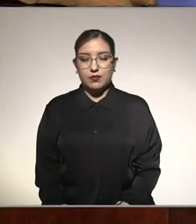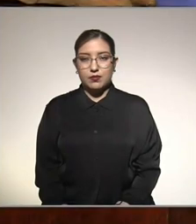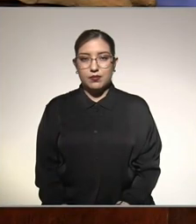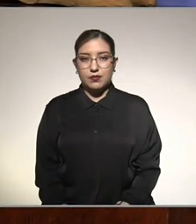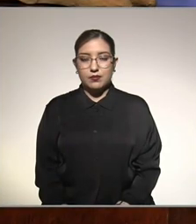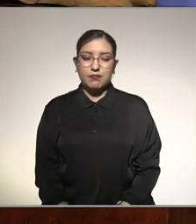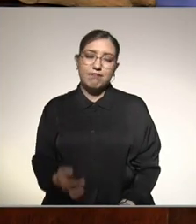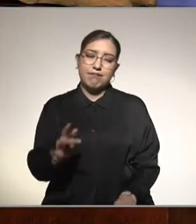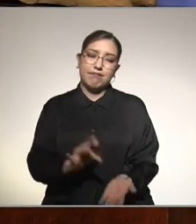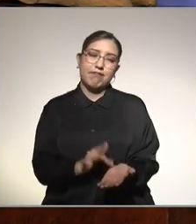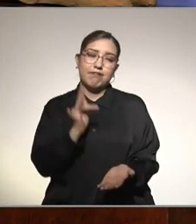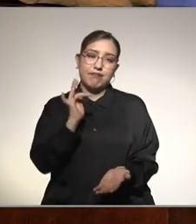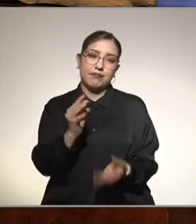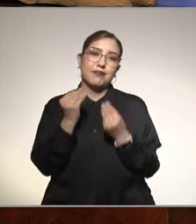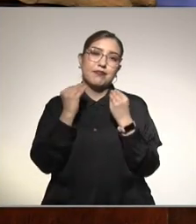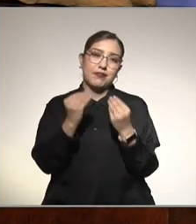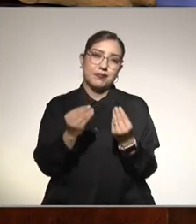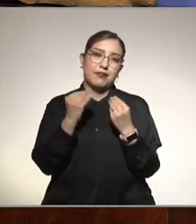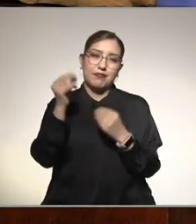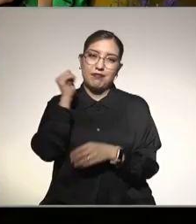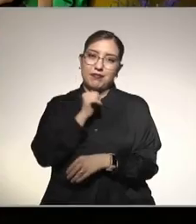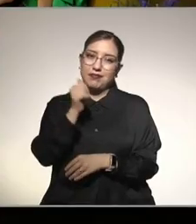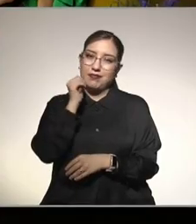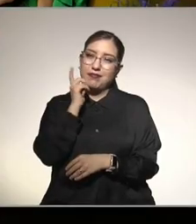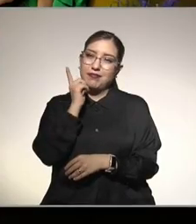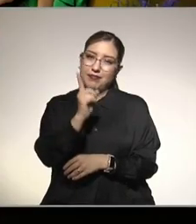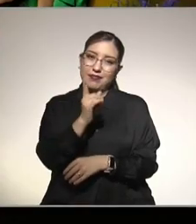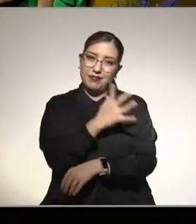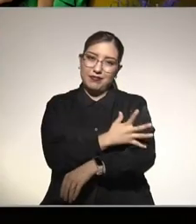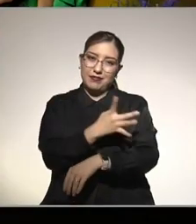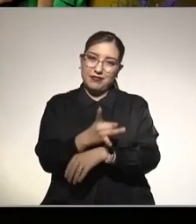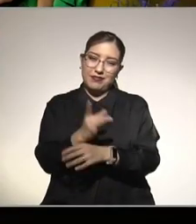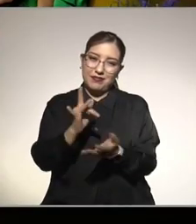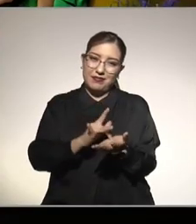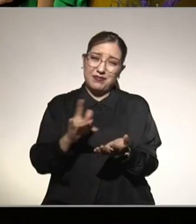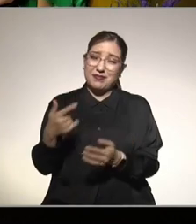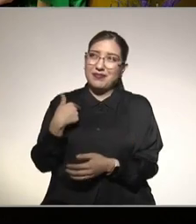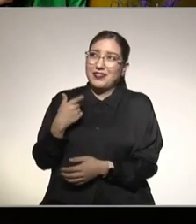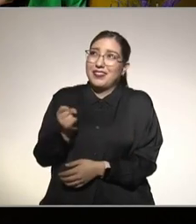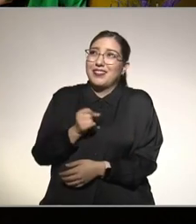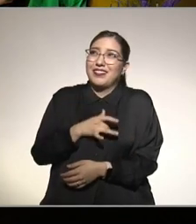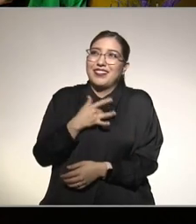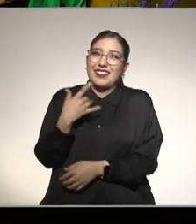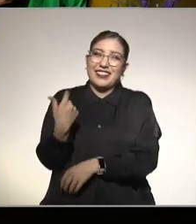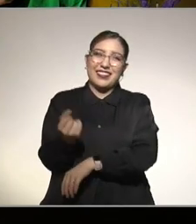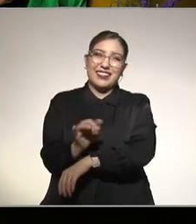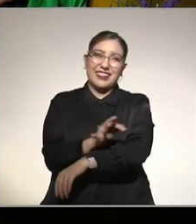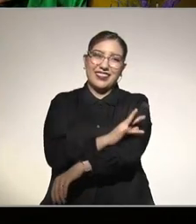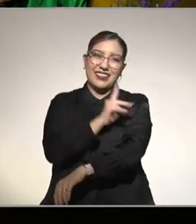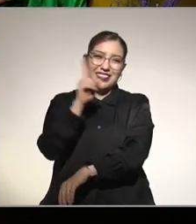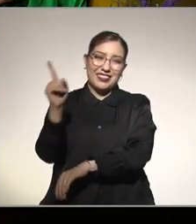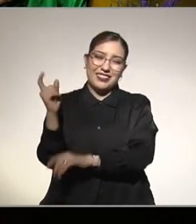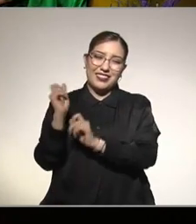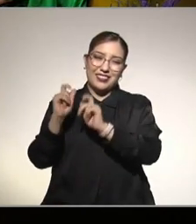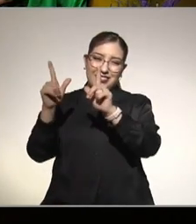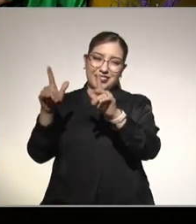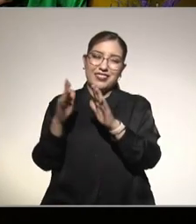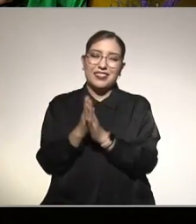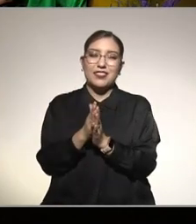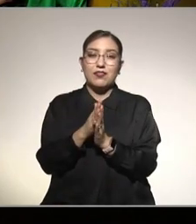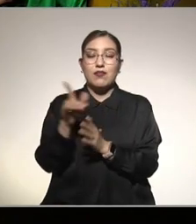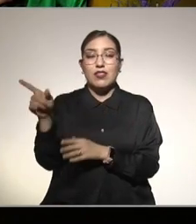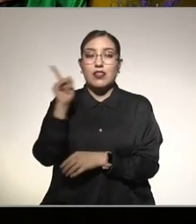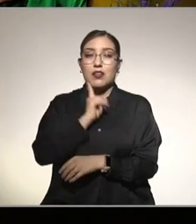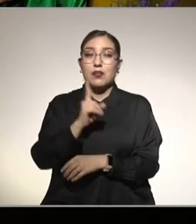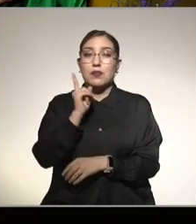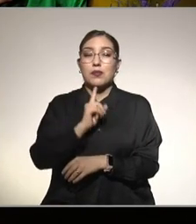muchísimas gracias siempre agradecemos los testimonios y tal y qué onda yo estoy muy emocionada con el comentario estuvo muy bonito ofelia